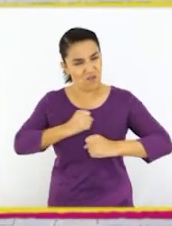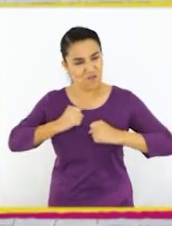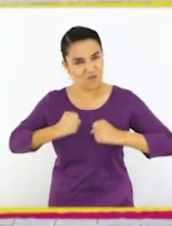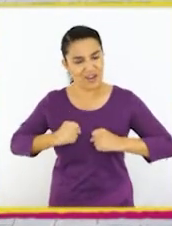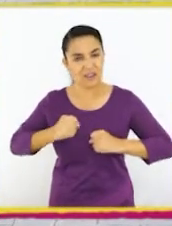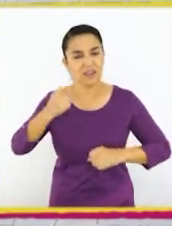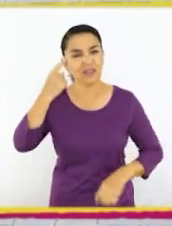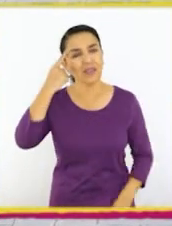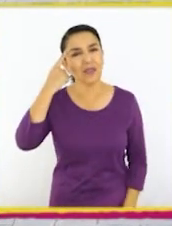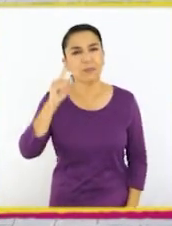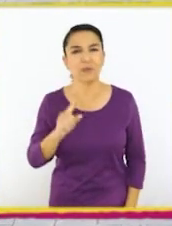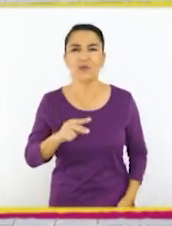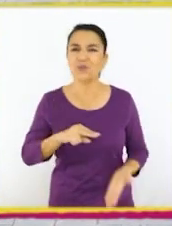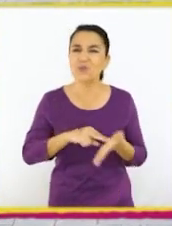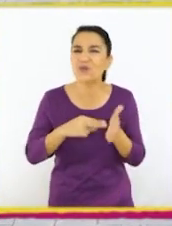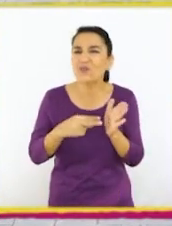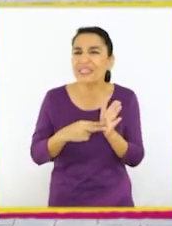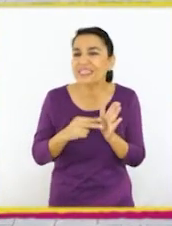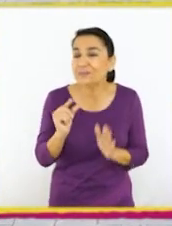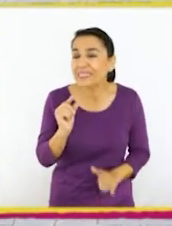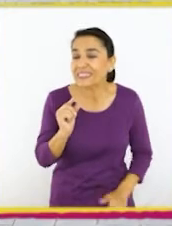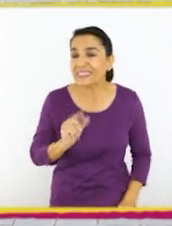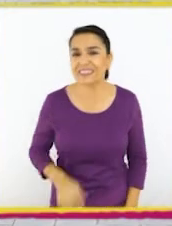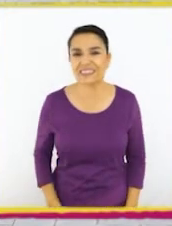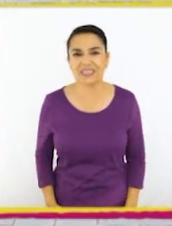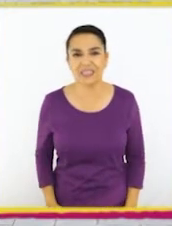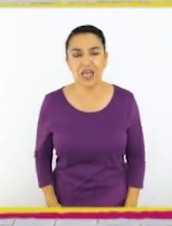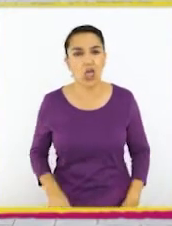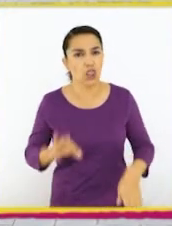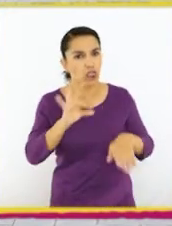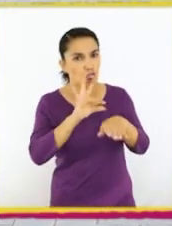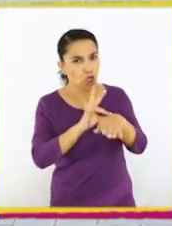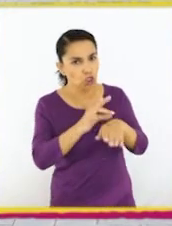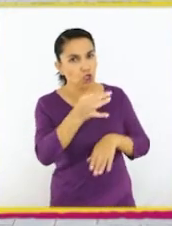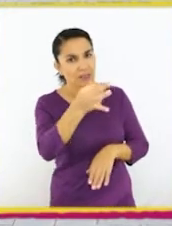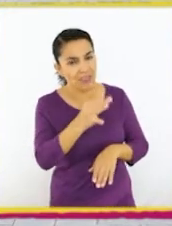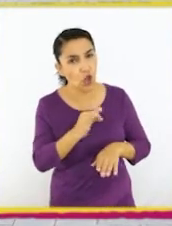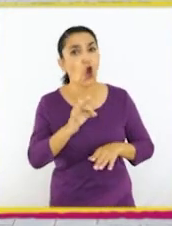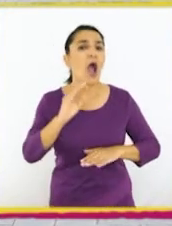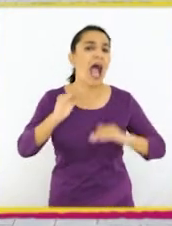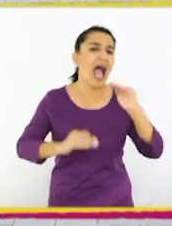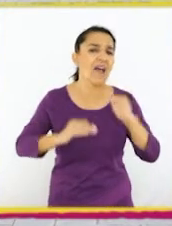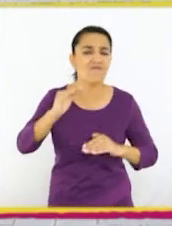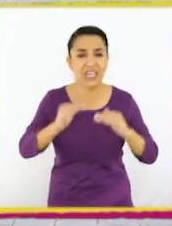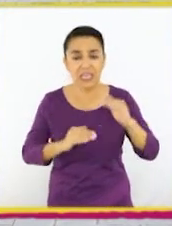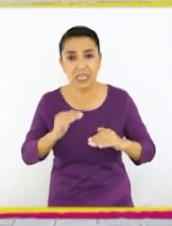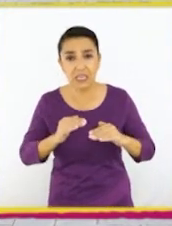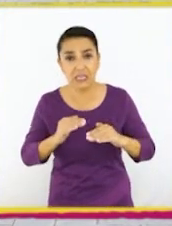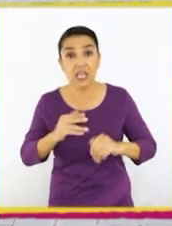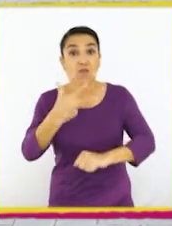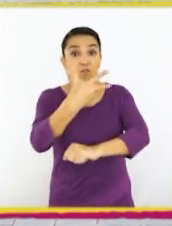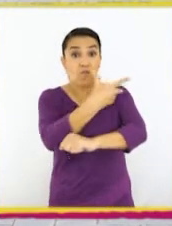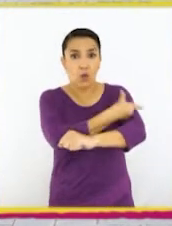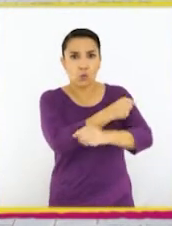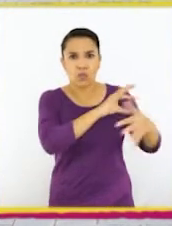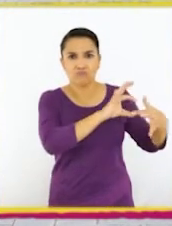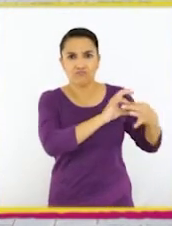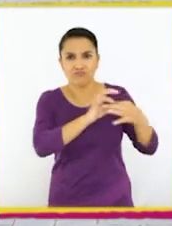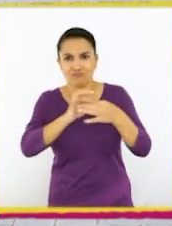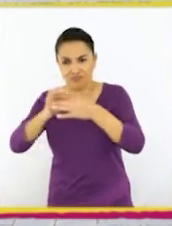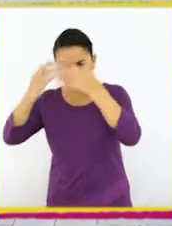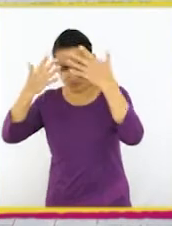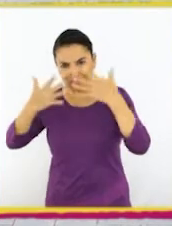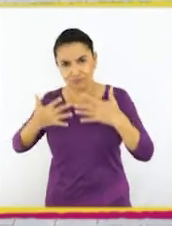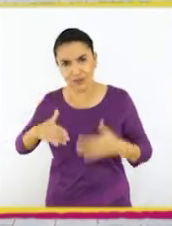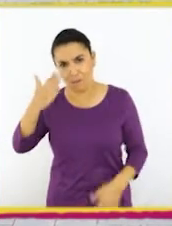fuerte, pero tengo problemita. El doctor me dijo que a veces se pueden tener unos efectos secundarios,